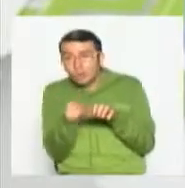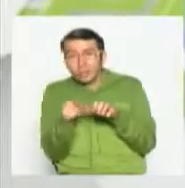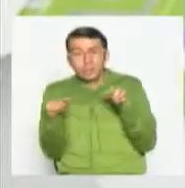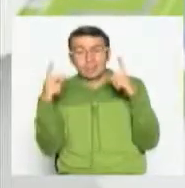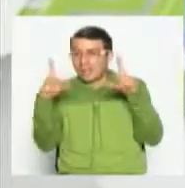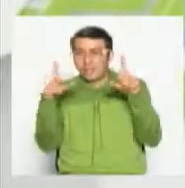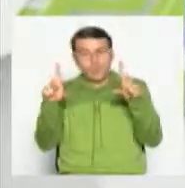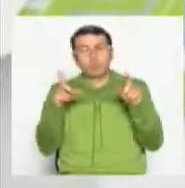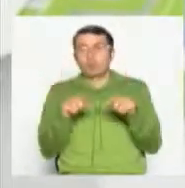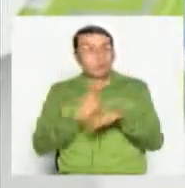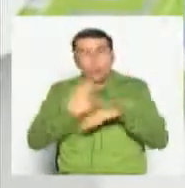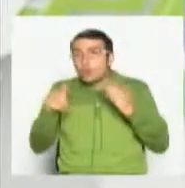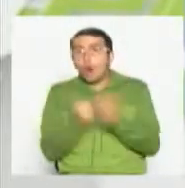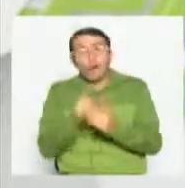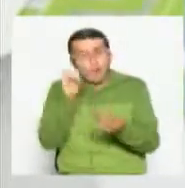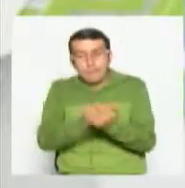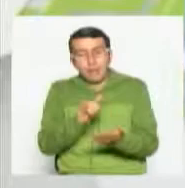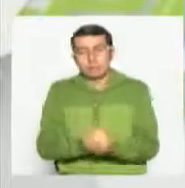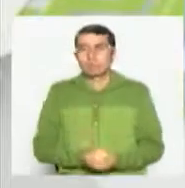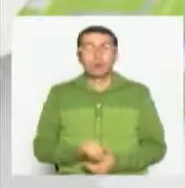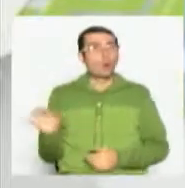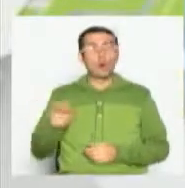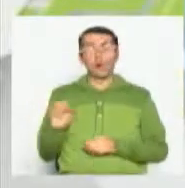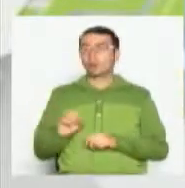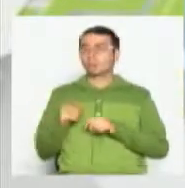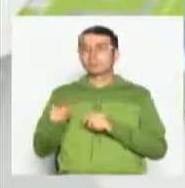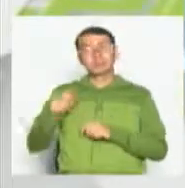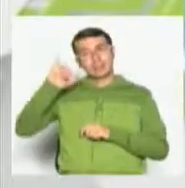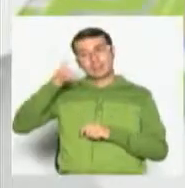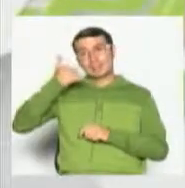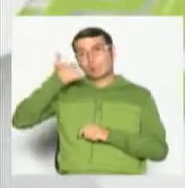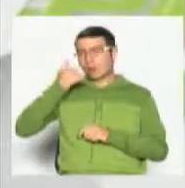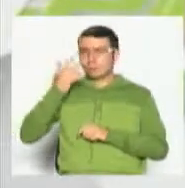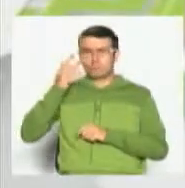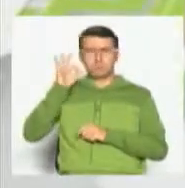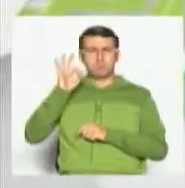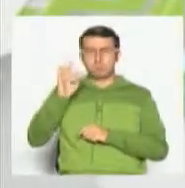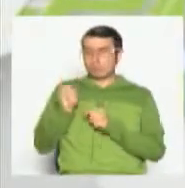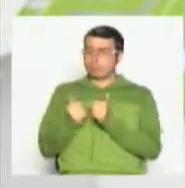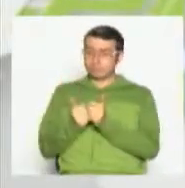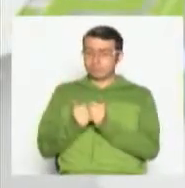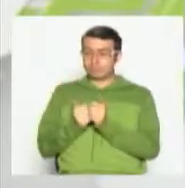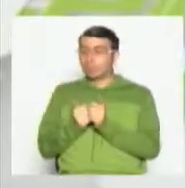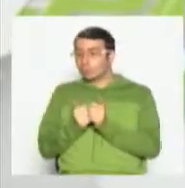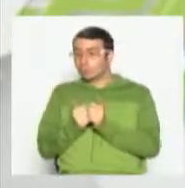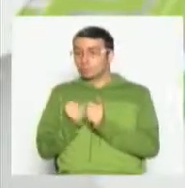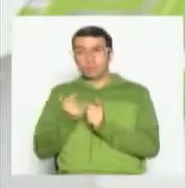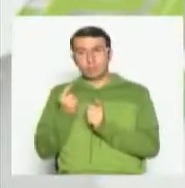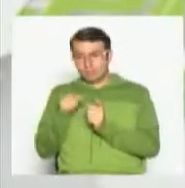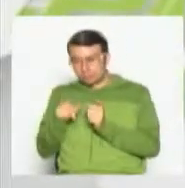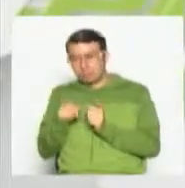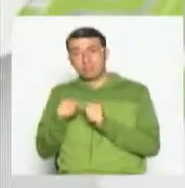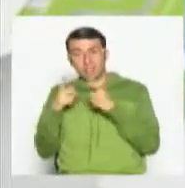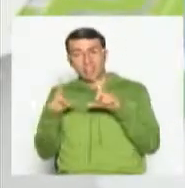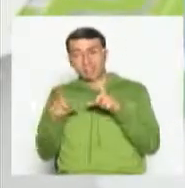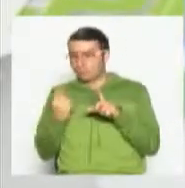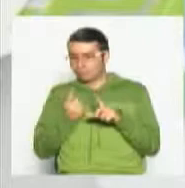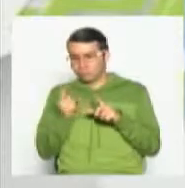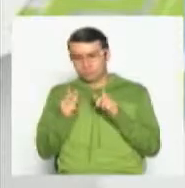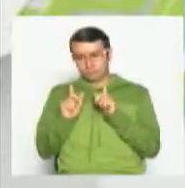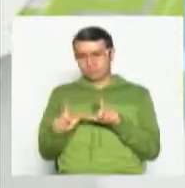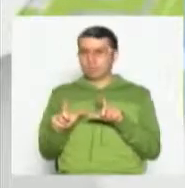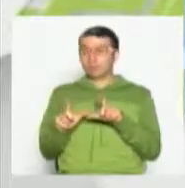Todo es o a través de los teléfonos inteligentes que llamamos hoy en día, incluso ven televisión ahí. Cualquier cosa